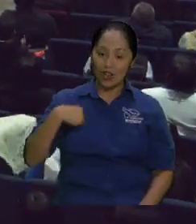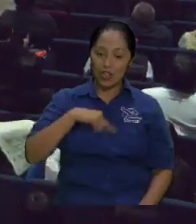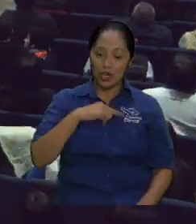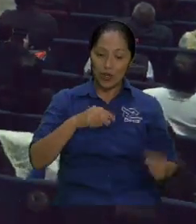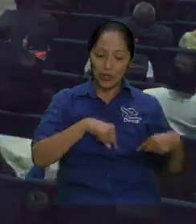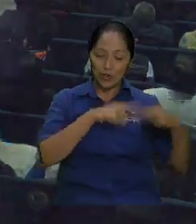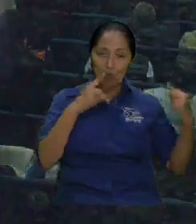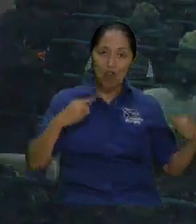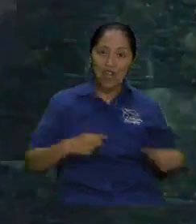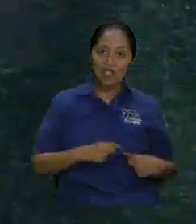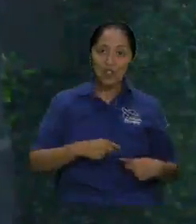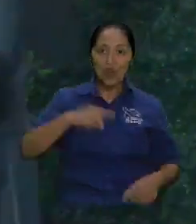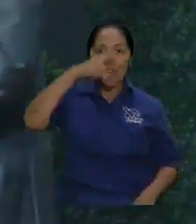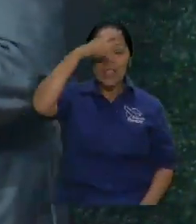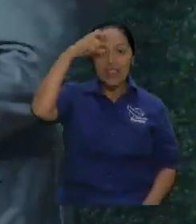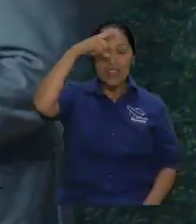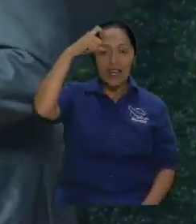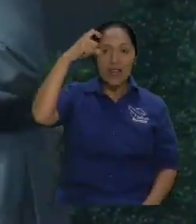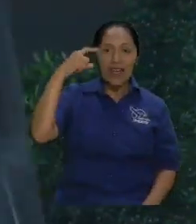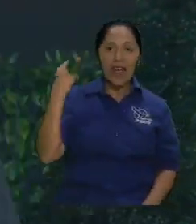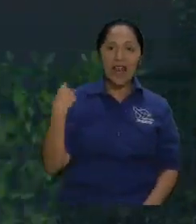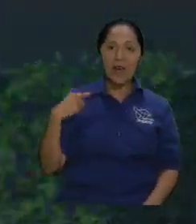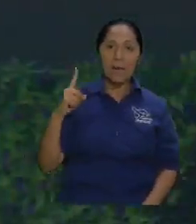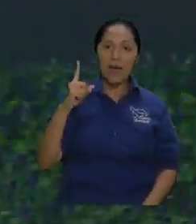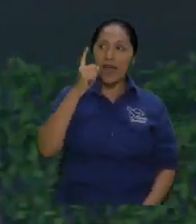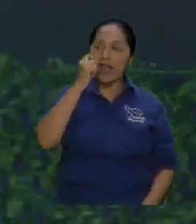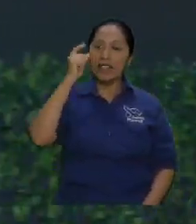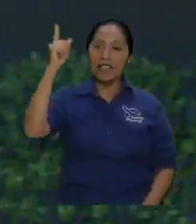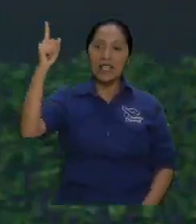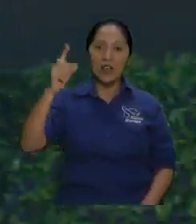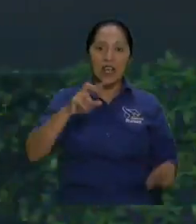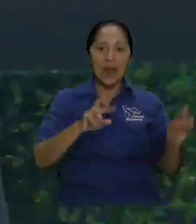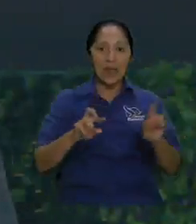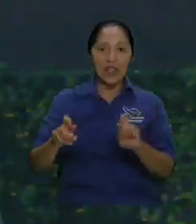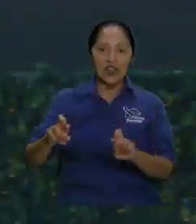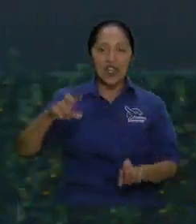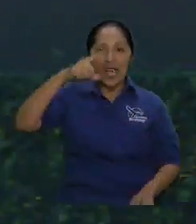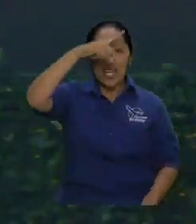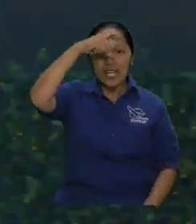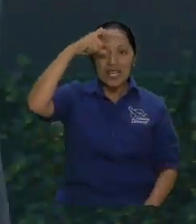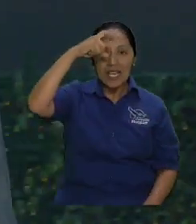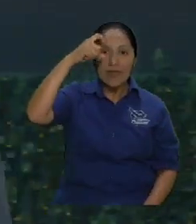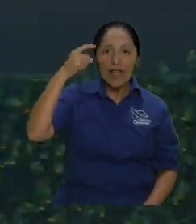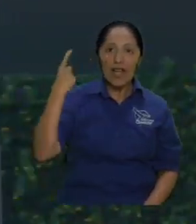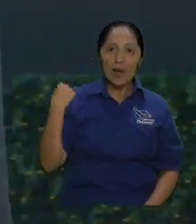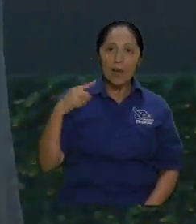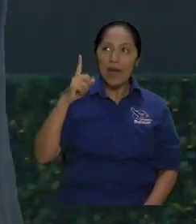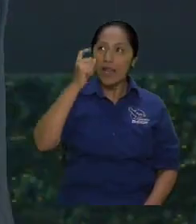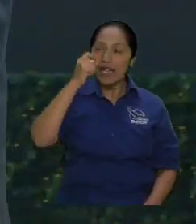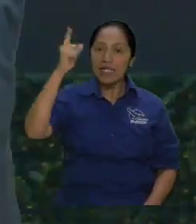trabajar para el Señor el que trabaja para el Señor recibe una doble alimentación